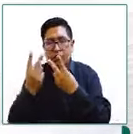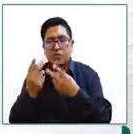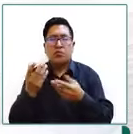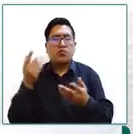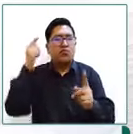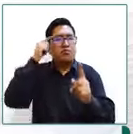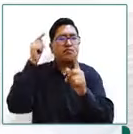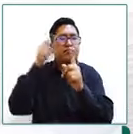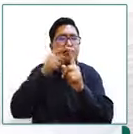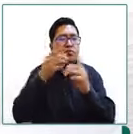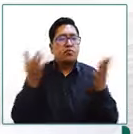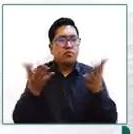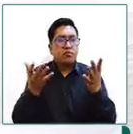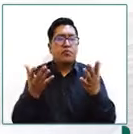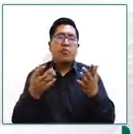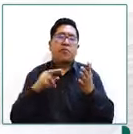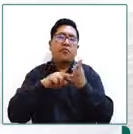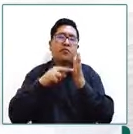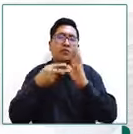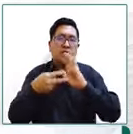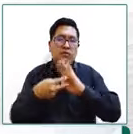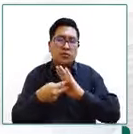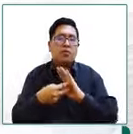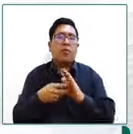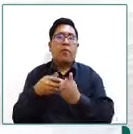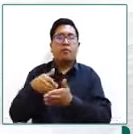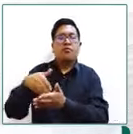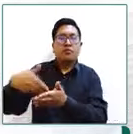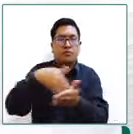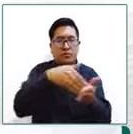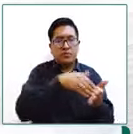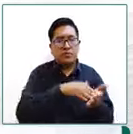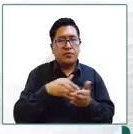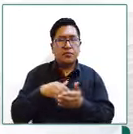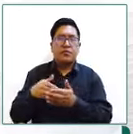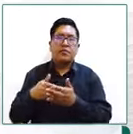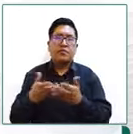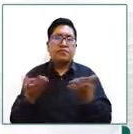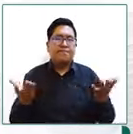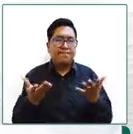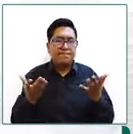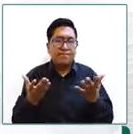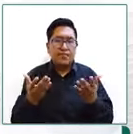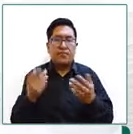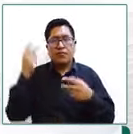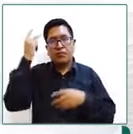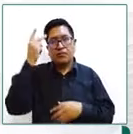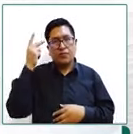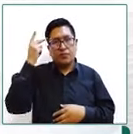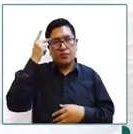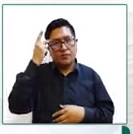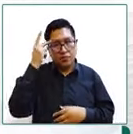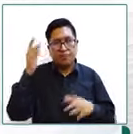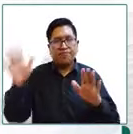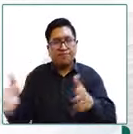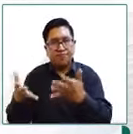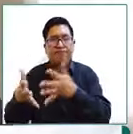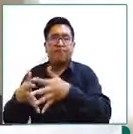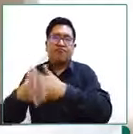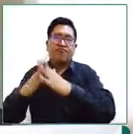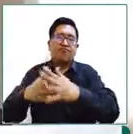como emergencia de la debilidad de una política sostenida